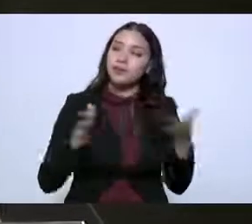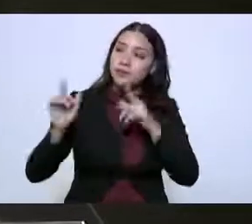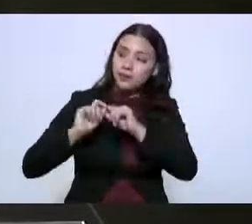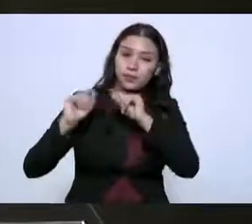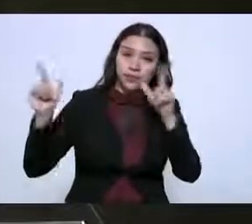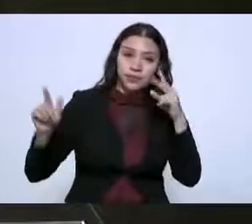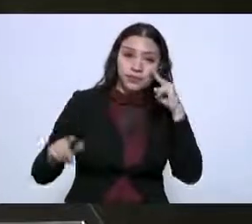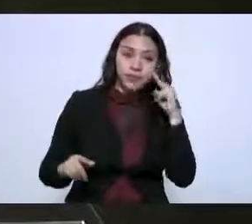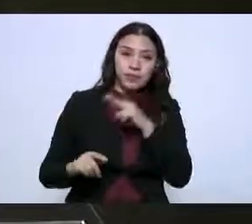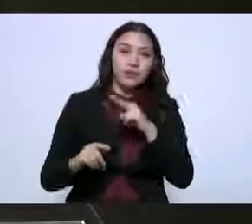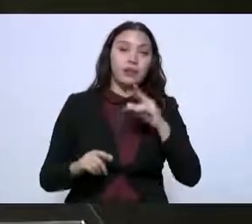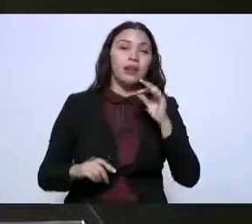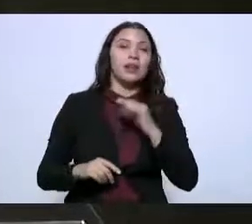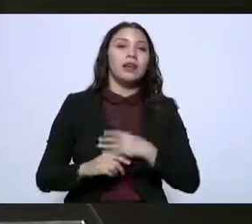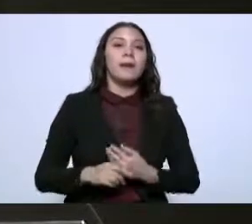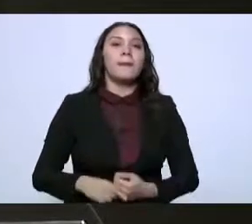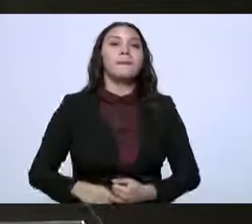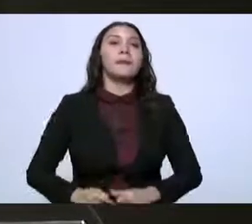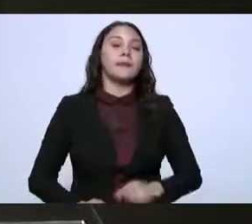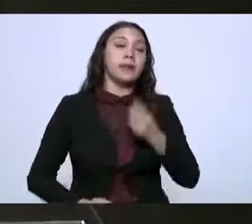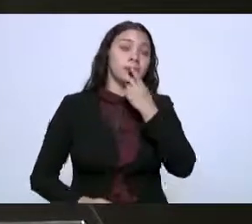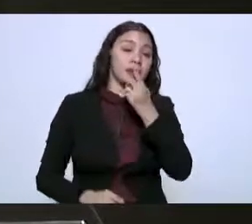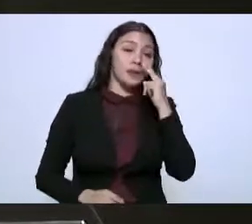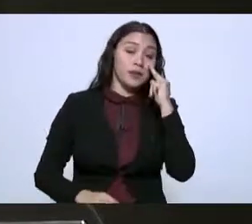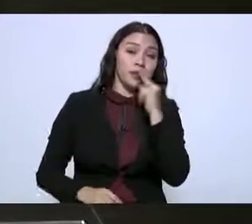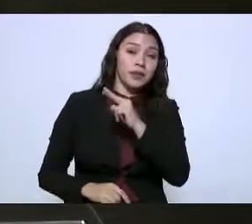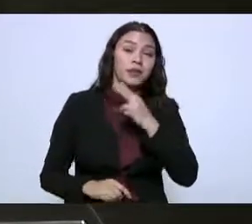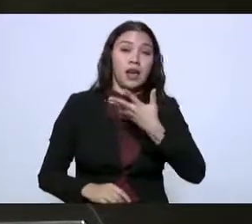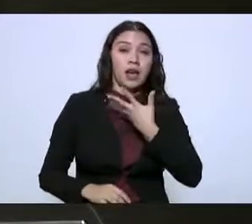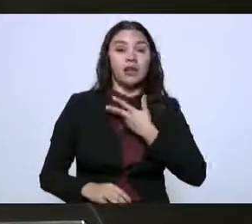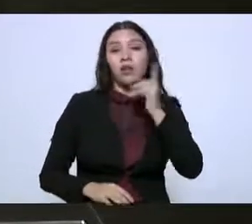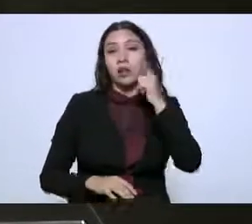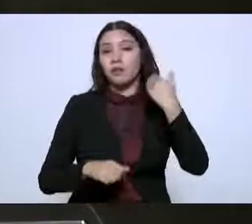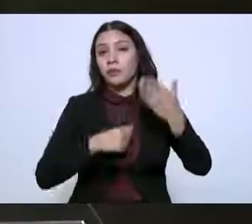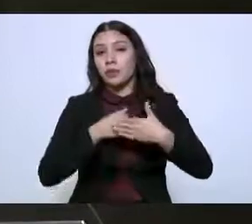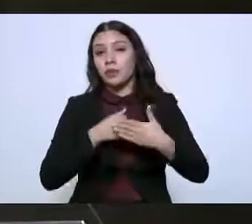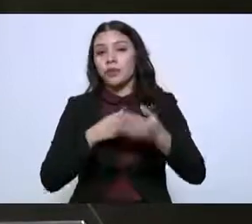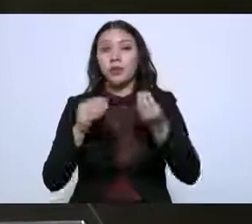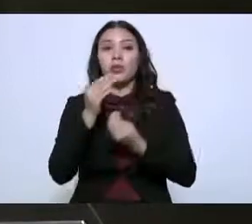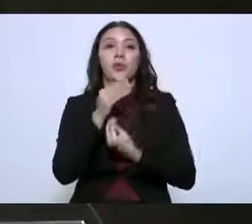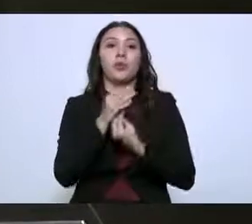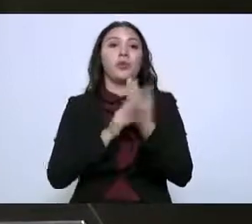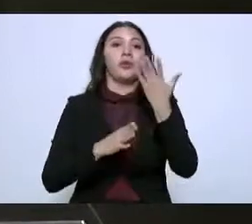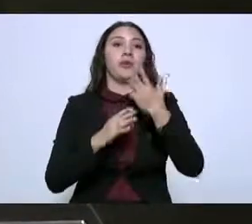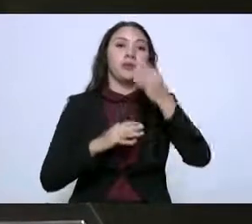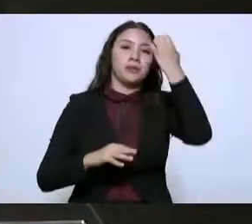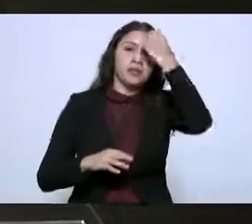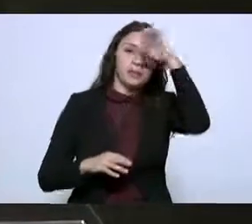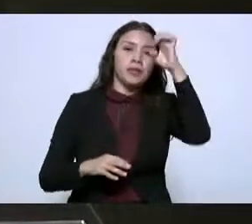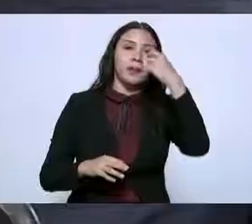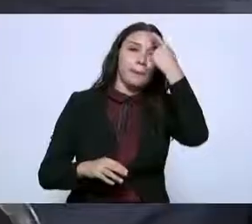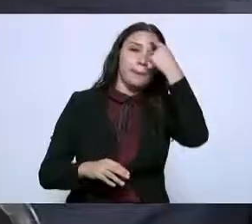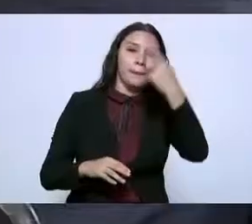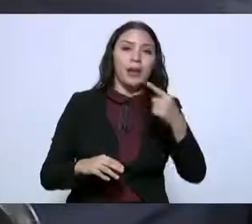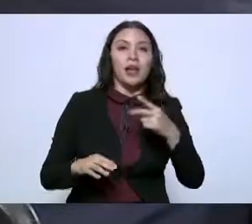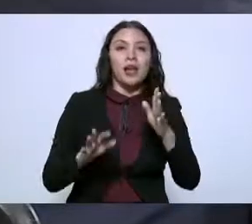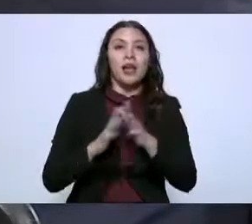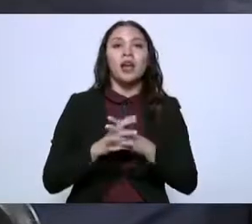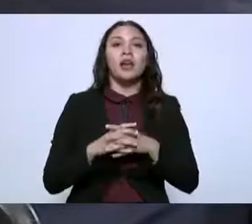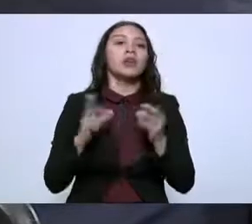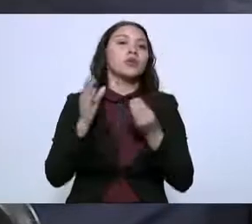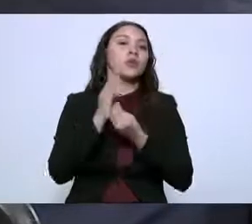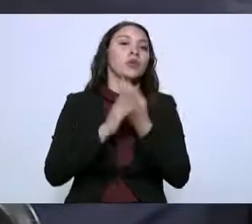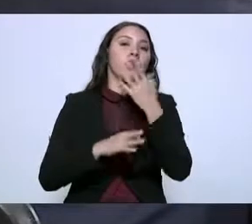gráfica podemos decir que contarán ya con todo el asesoramiento de nuestros expertos para la consolidación